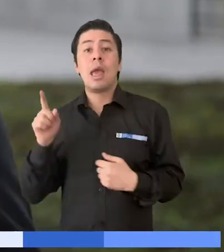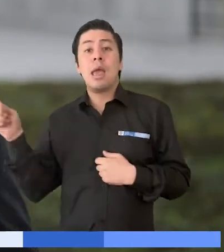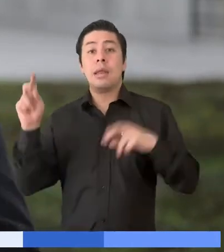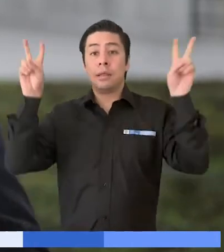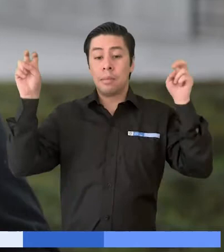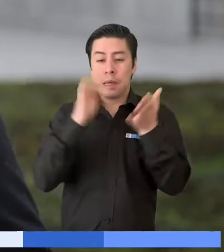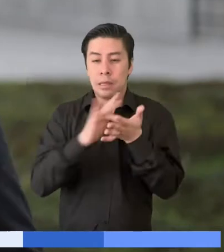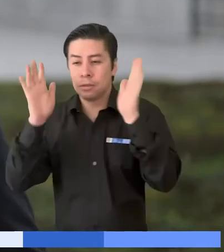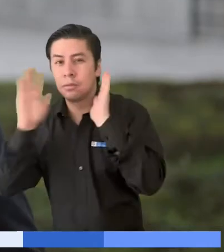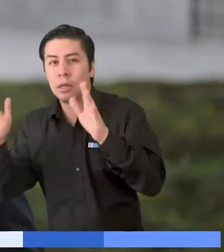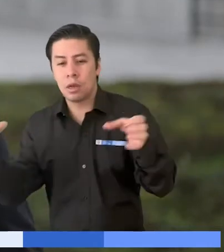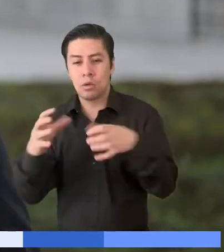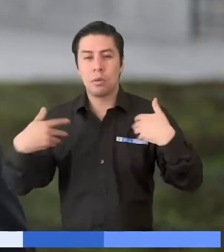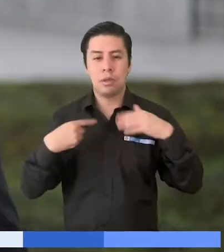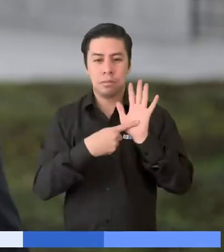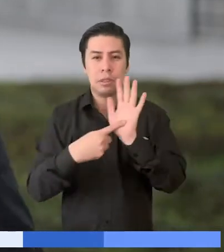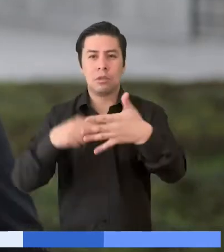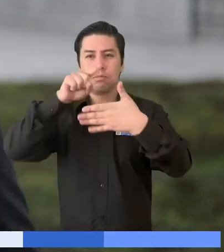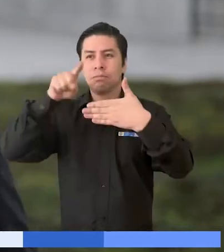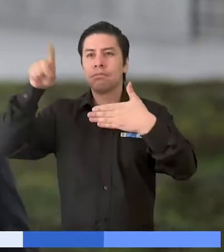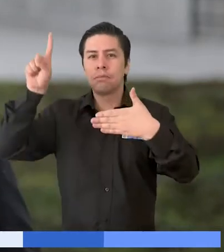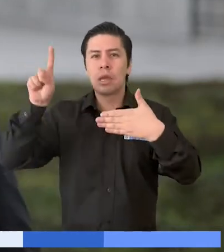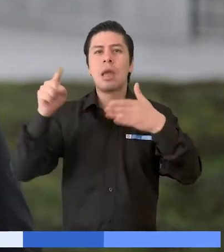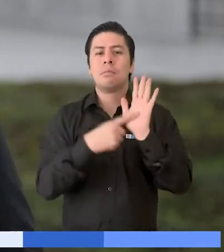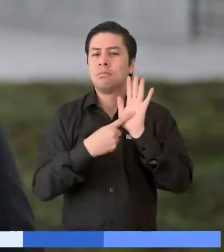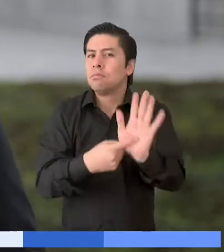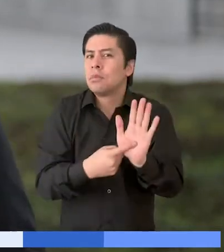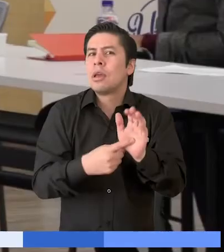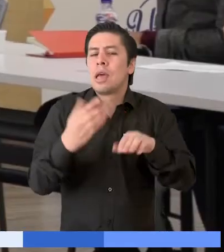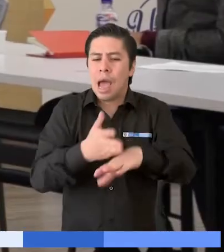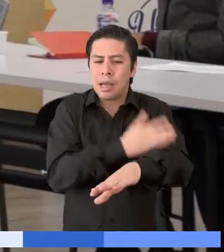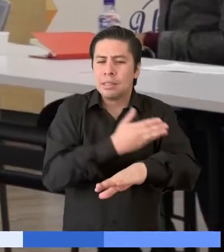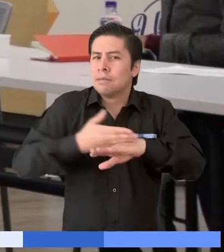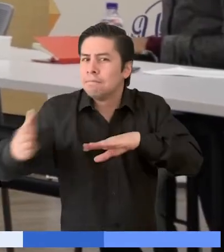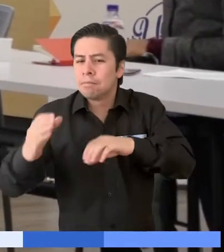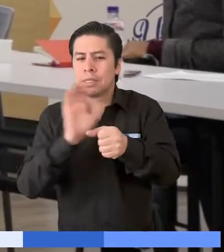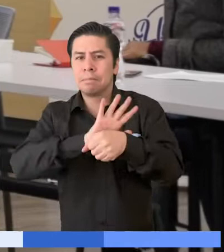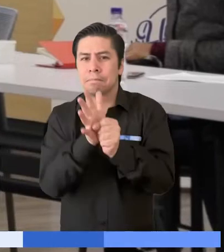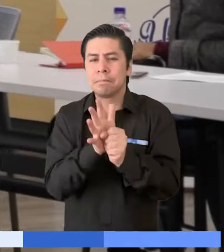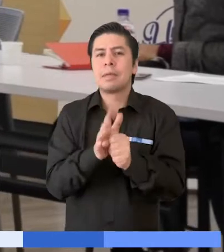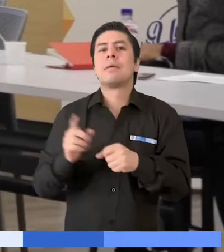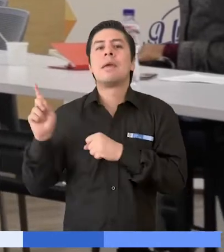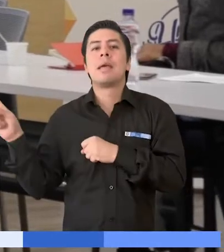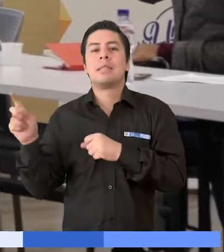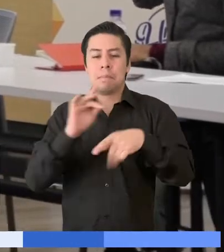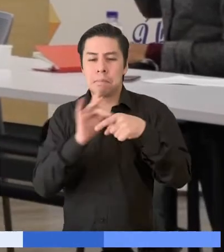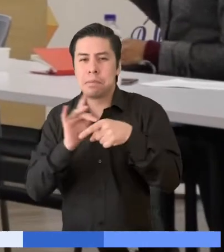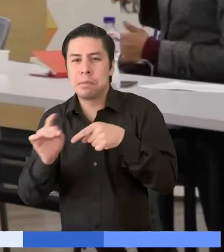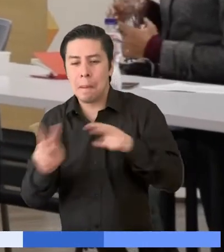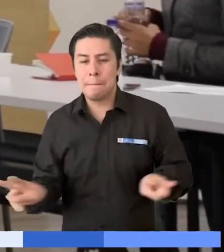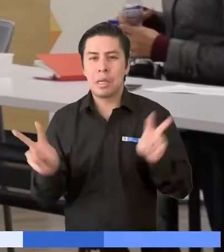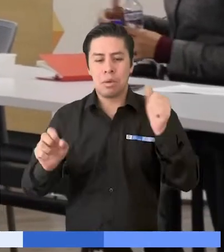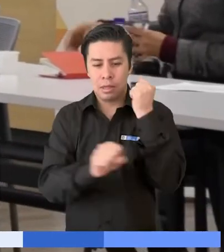sanitaria, la Unidad para las Víctimas presentó un balance de lo hecho durante la pandemia. Esta etapa de virtualidad en la implementación de alternativas de